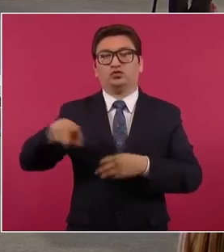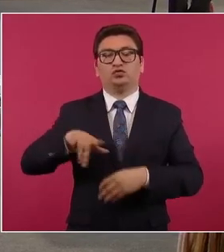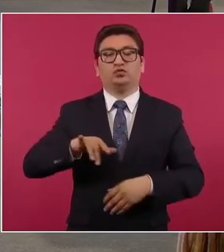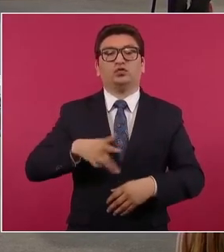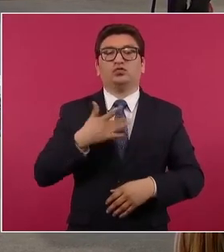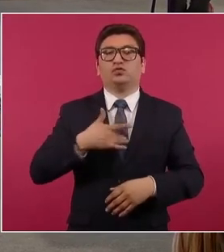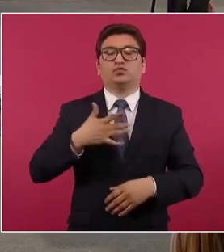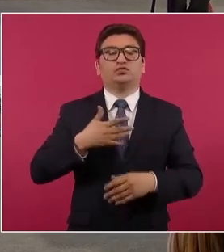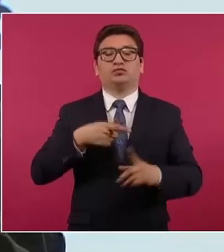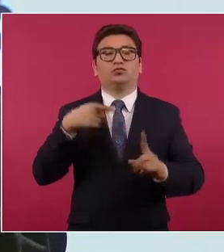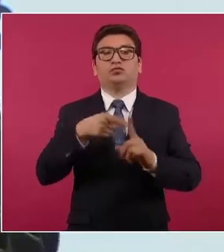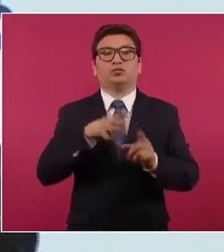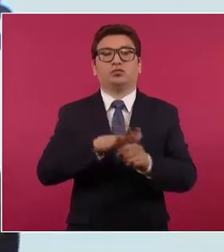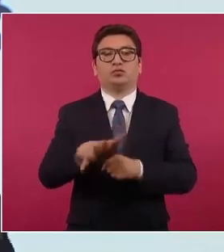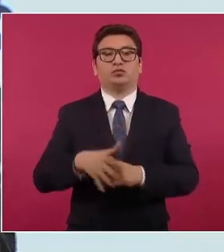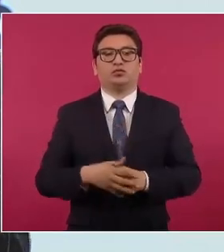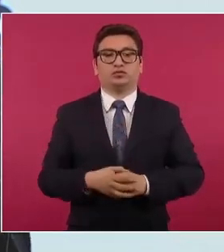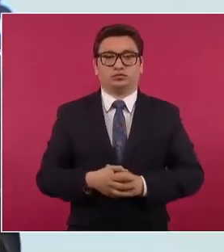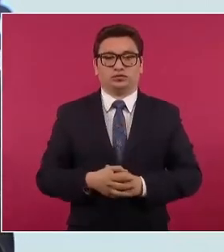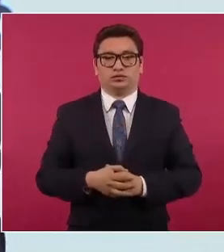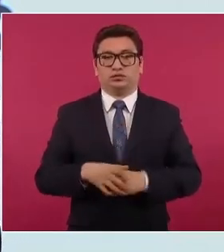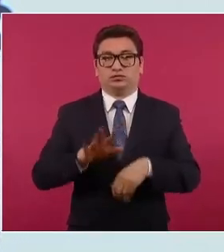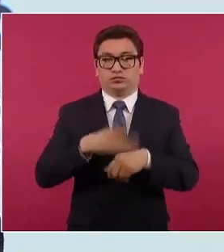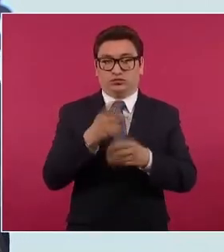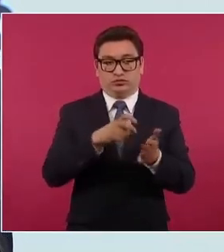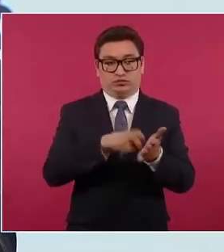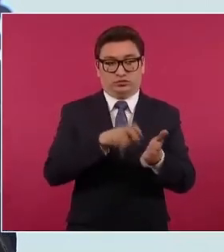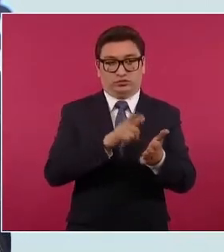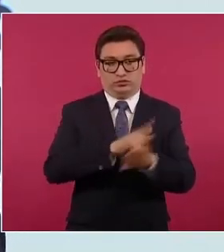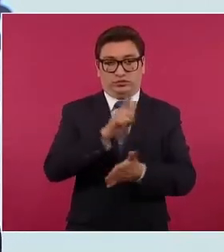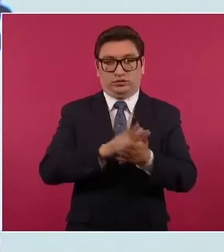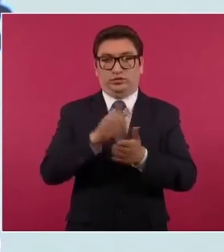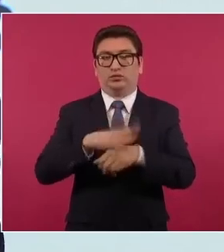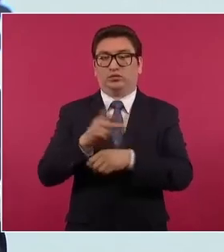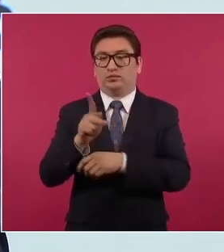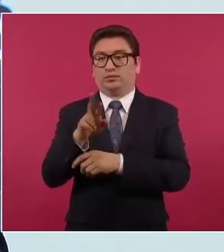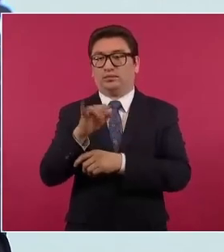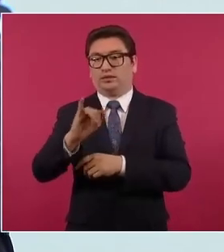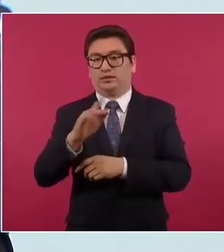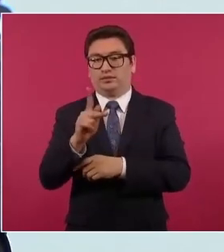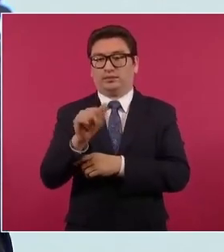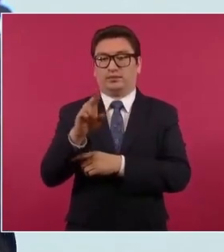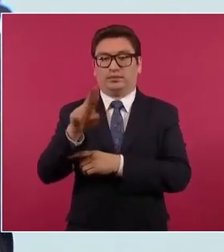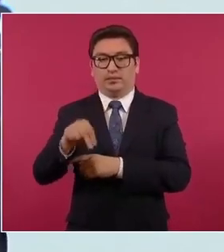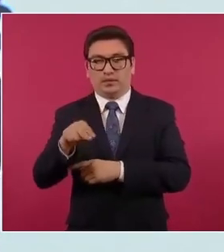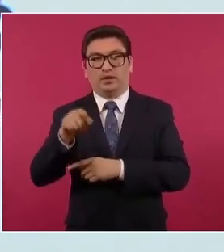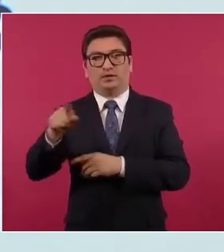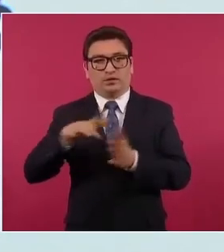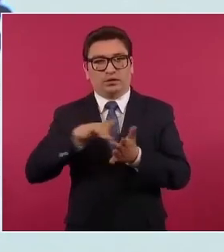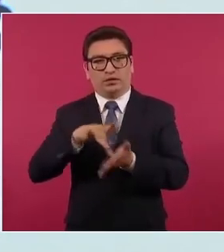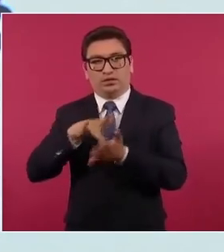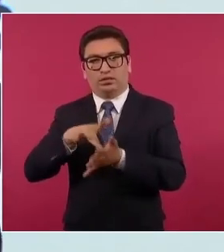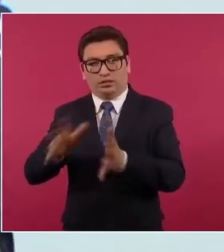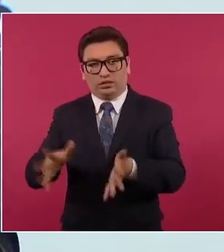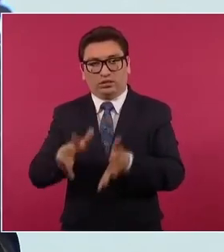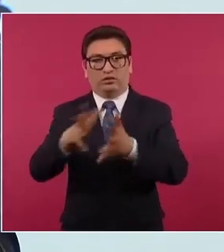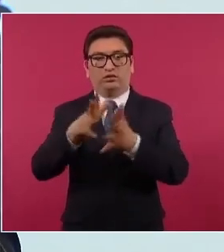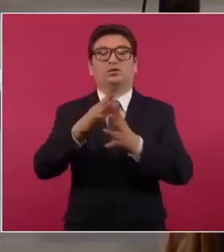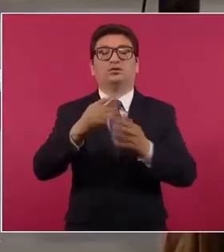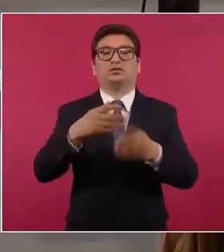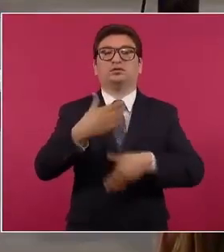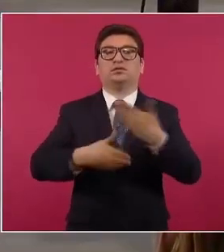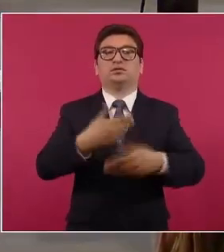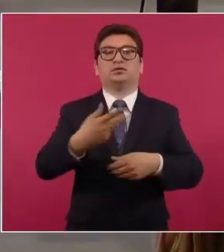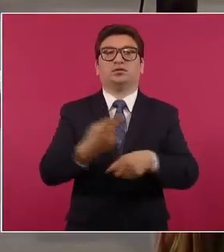de la reforma legal apoyada por el PRI y por el PAN y que produjo dos mil